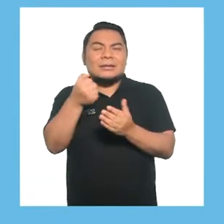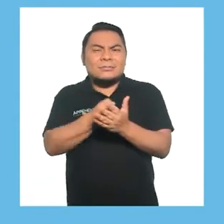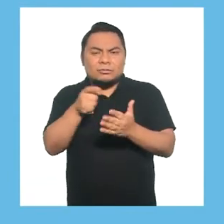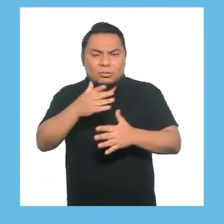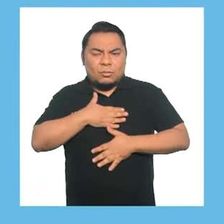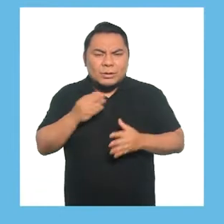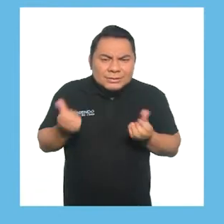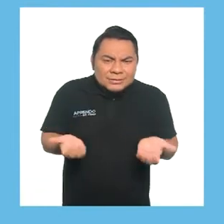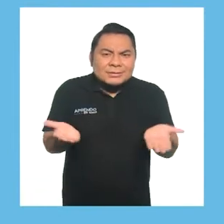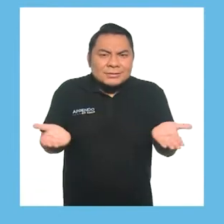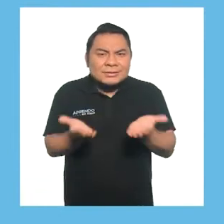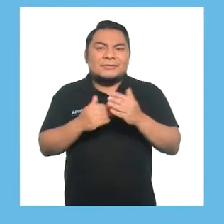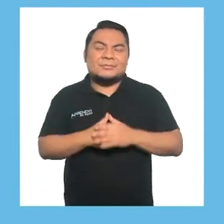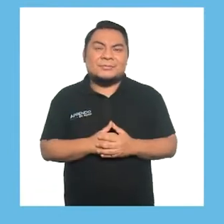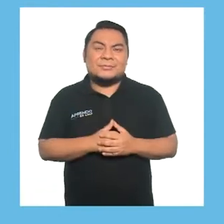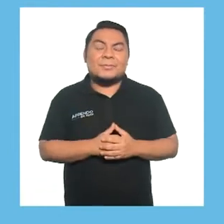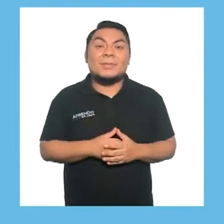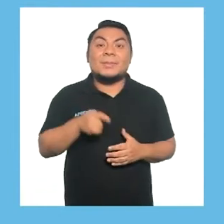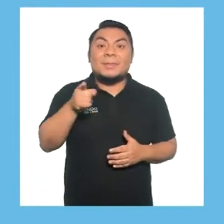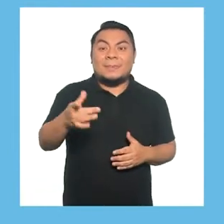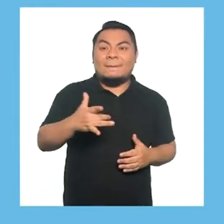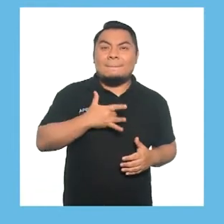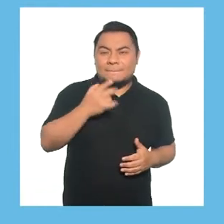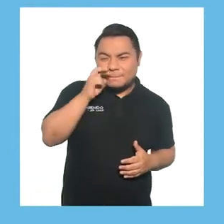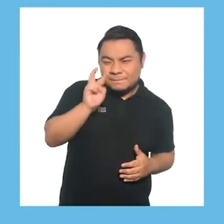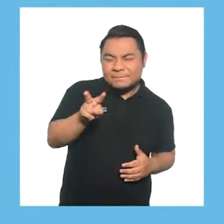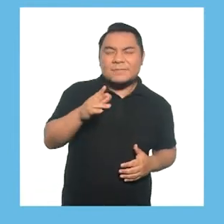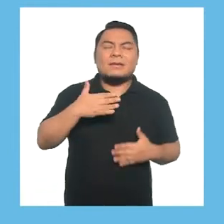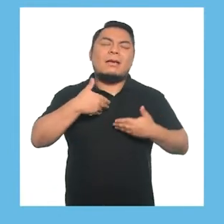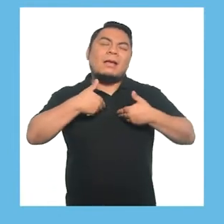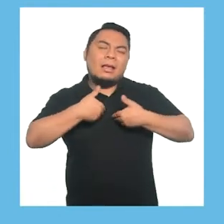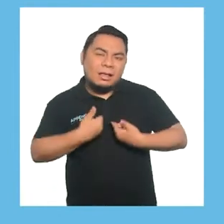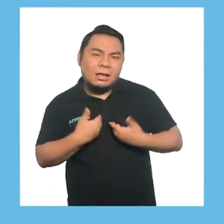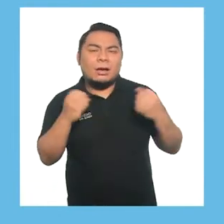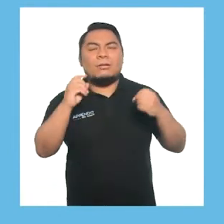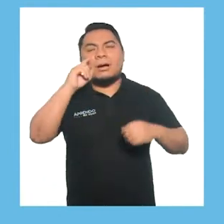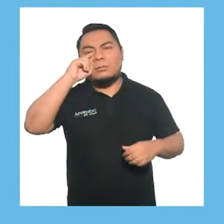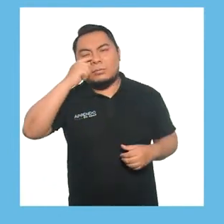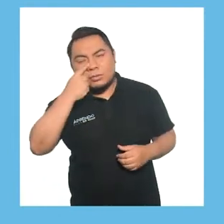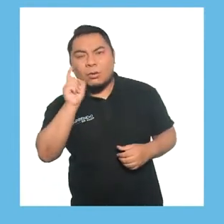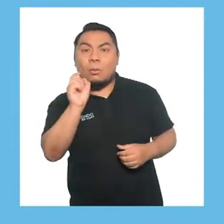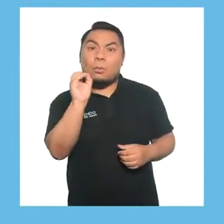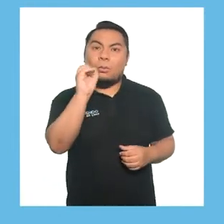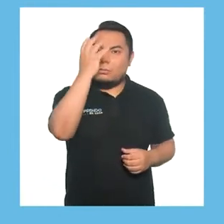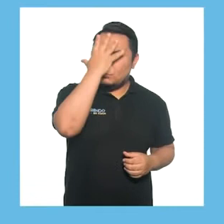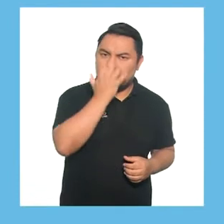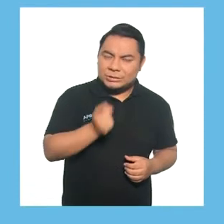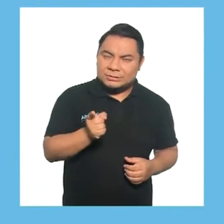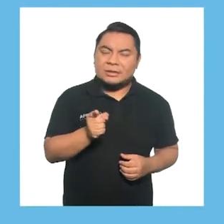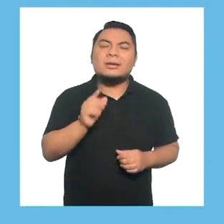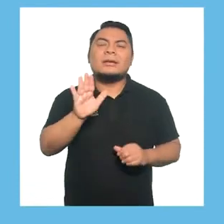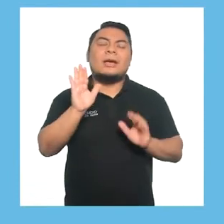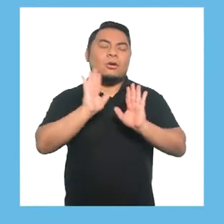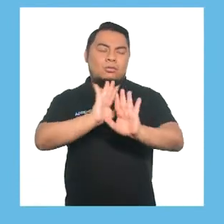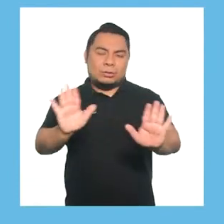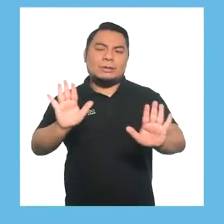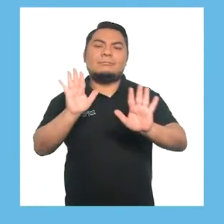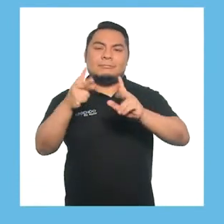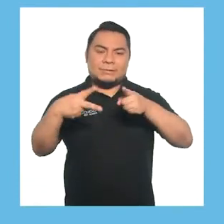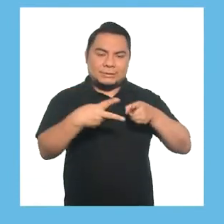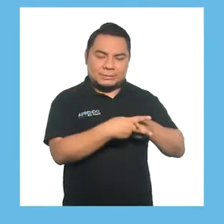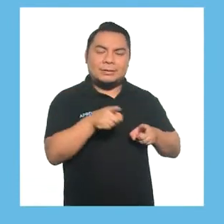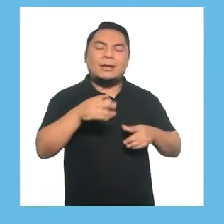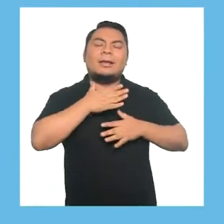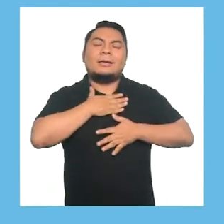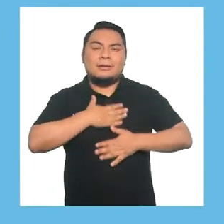retará su cuerpo. Si perciben que está cansado, aburrido o molesto, dejen que se